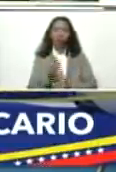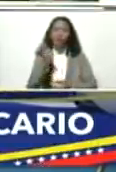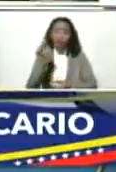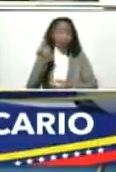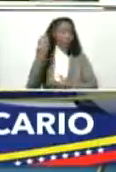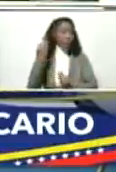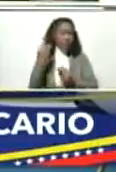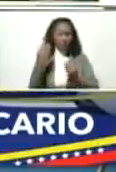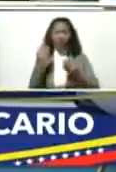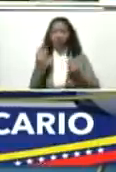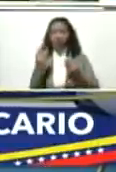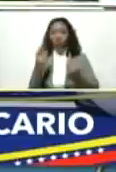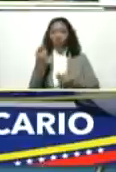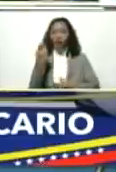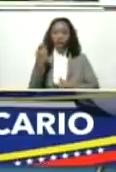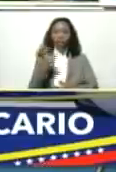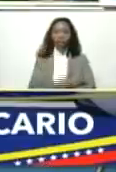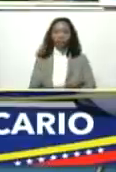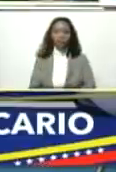falta mucho